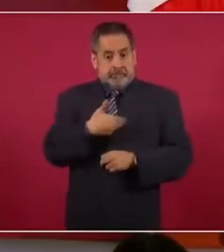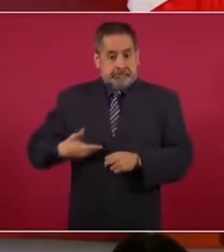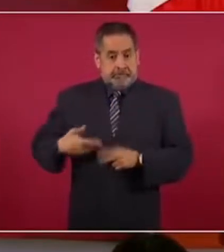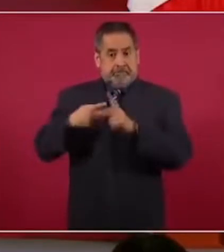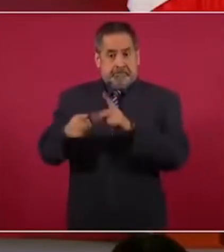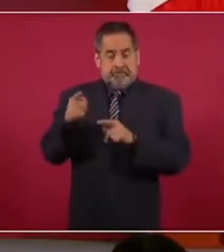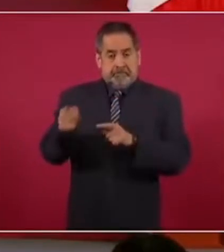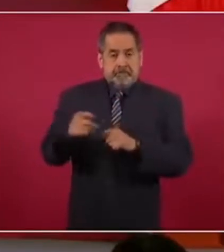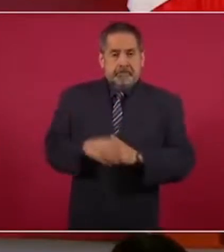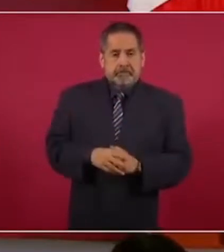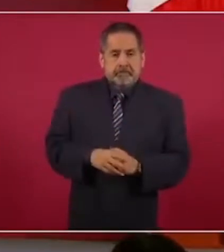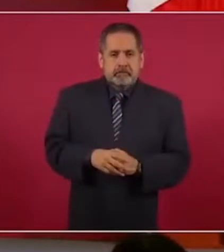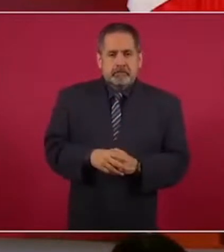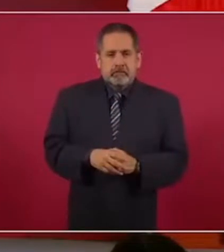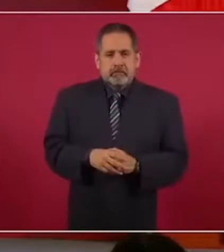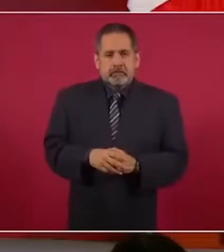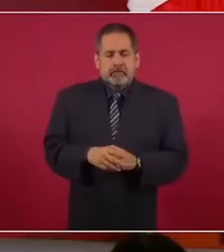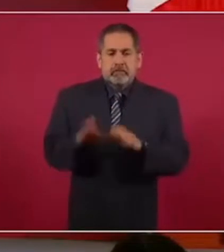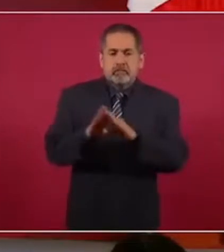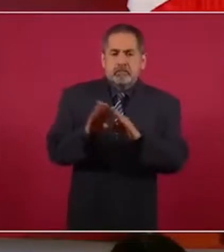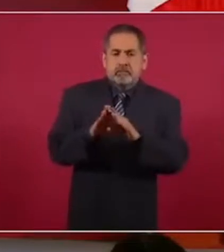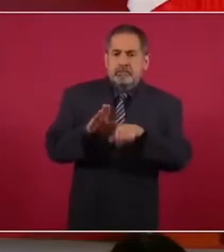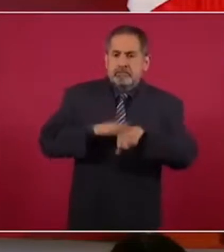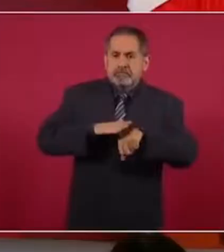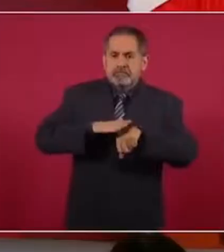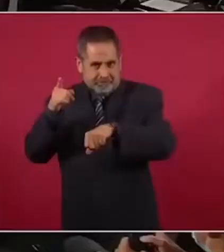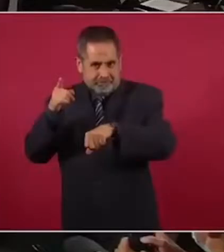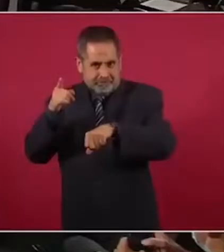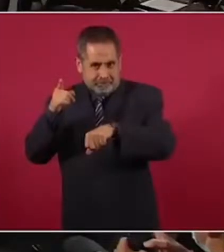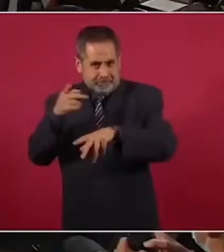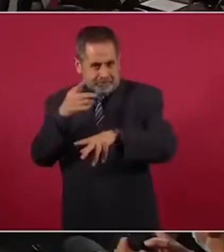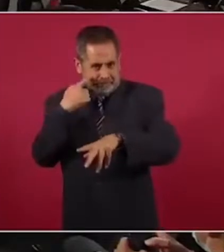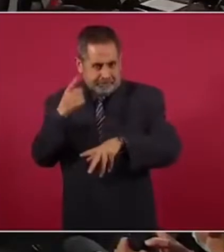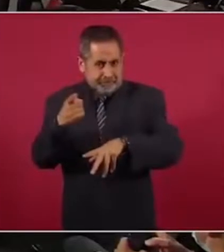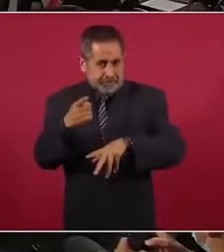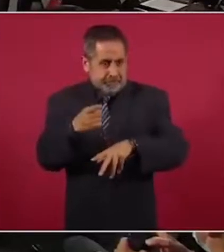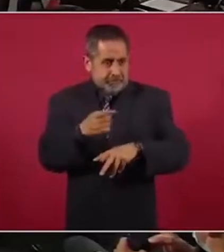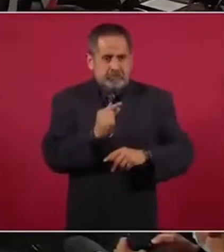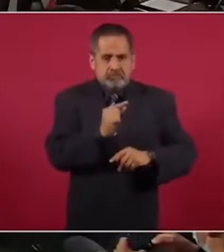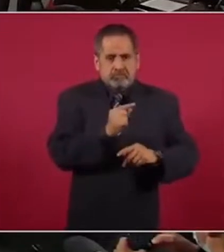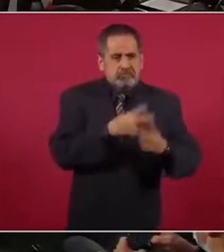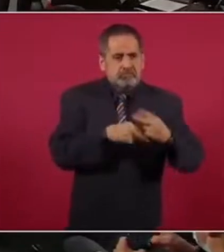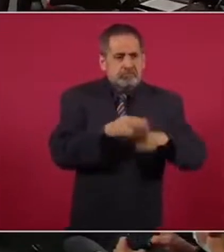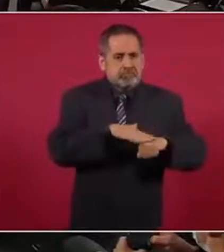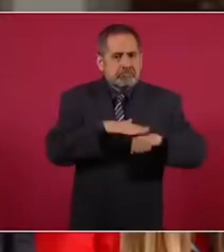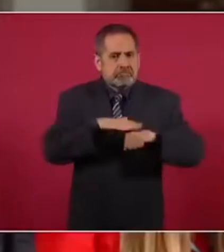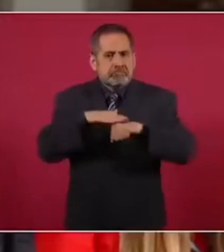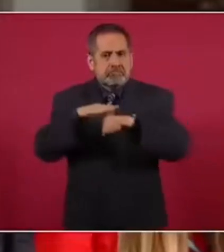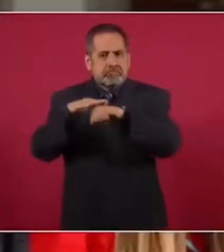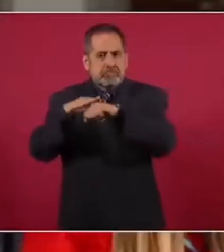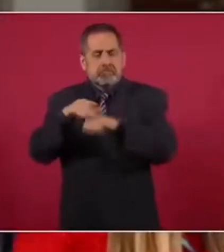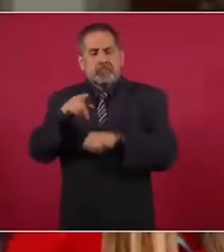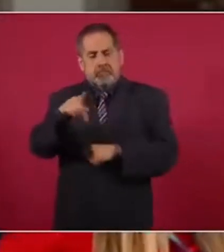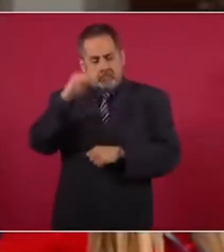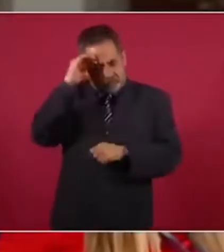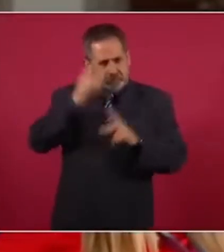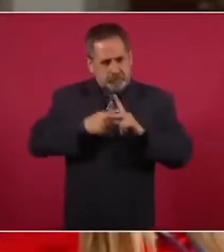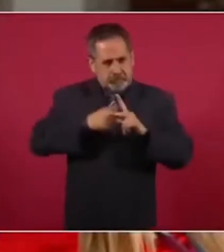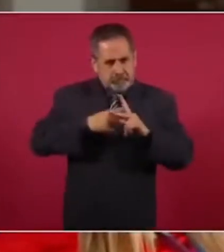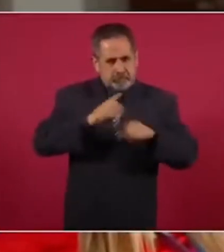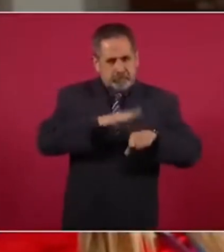Mira cómo iba esto en tu proyección.